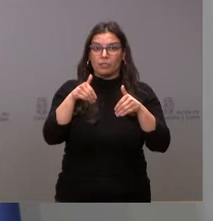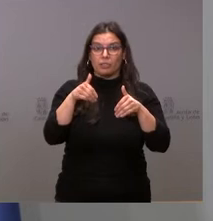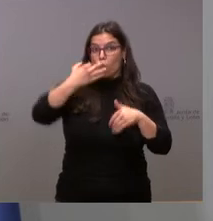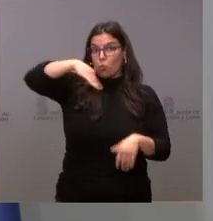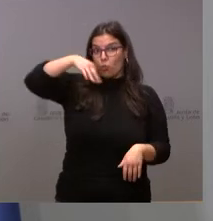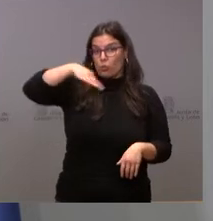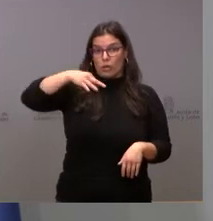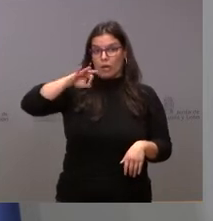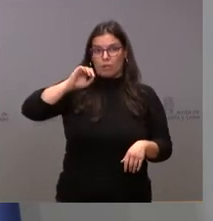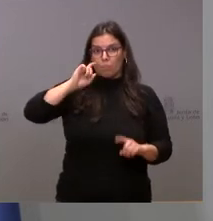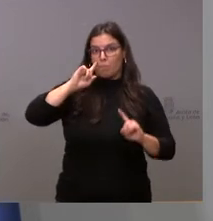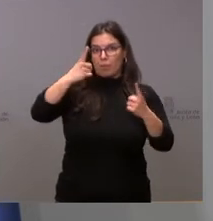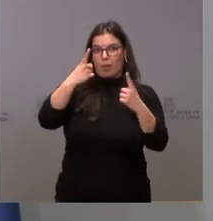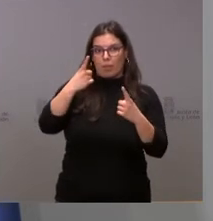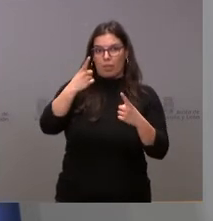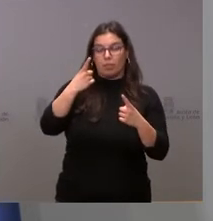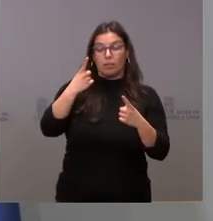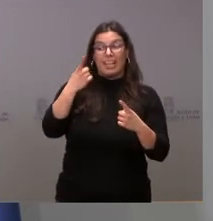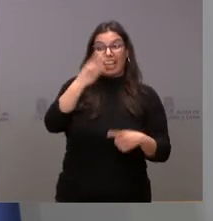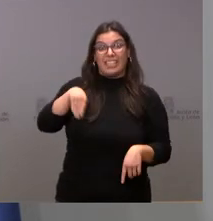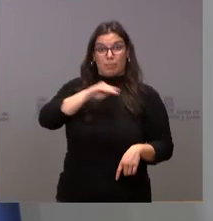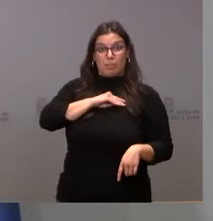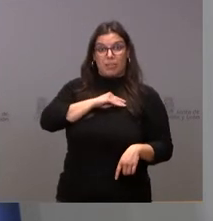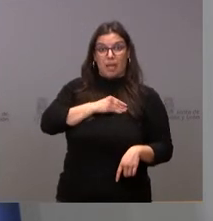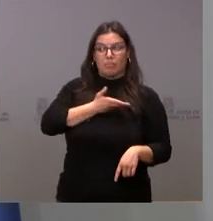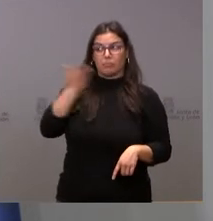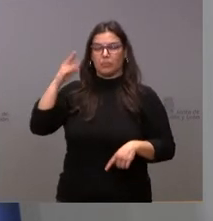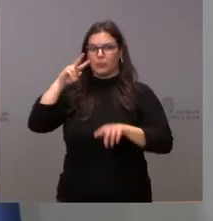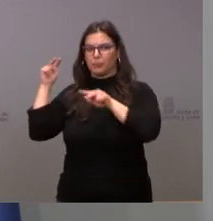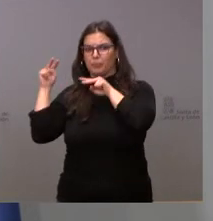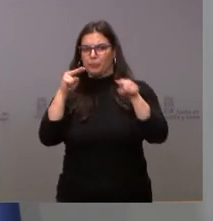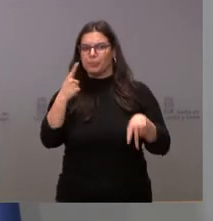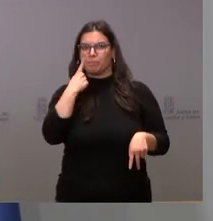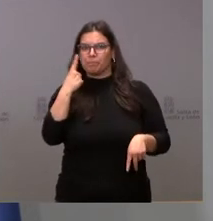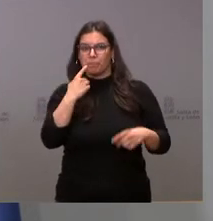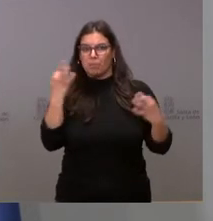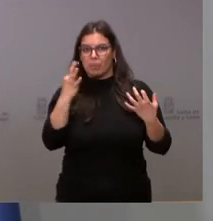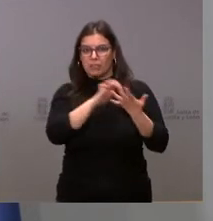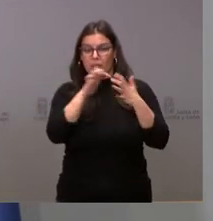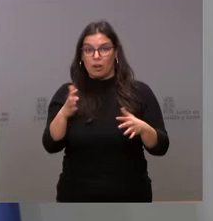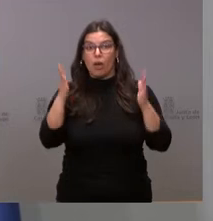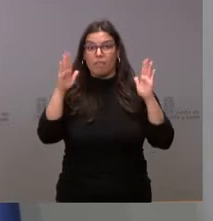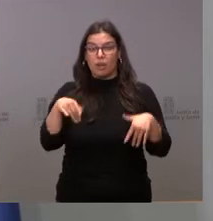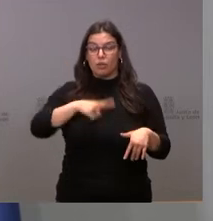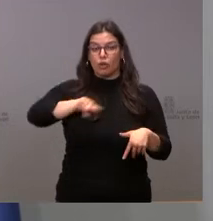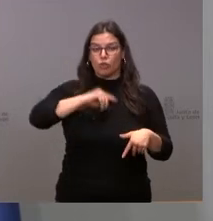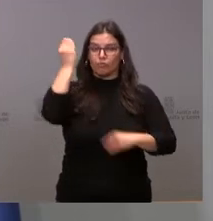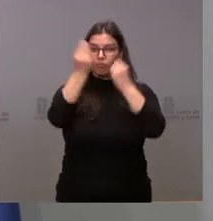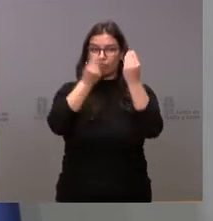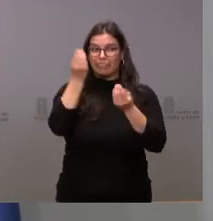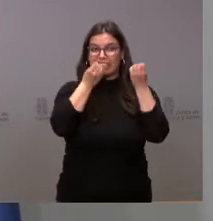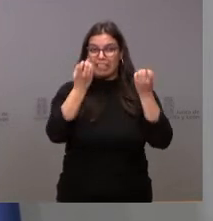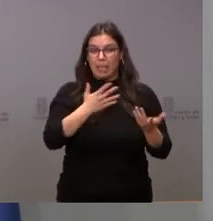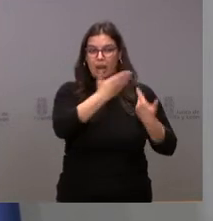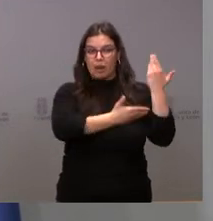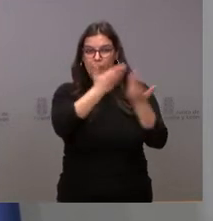dentro del contexto nacional. Muchos ojos estaban puestos en Castilla y León. Y el balance que tenemos que hacer de cómo se ha desarrollado